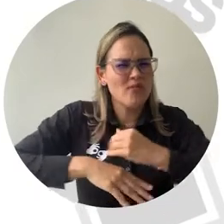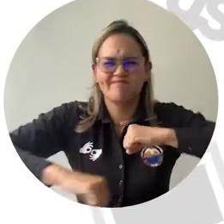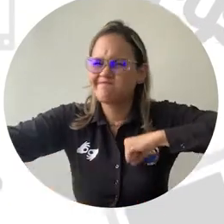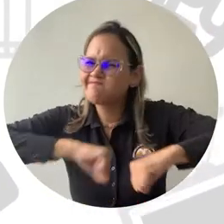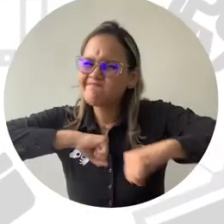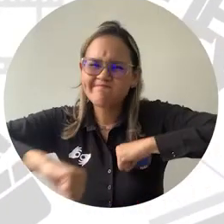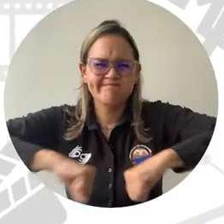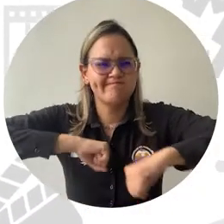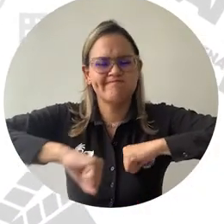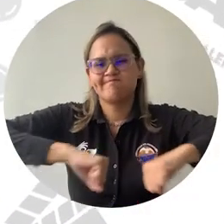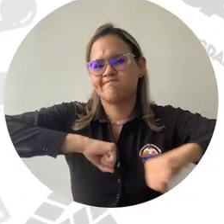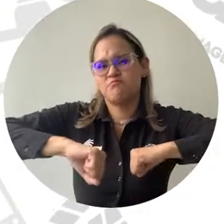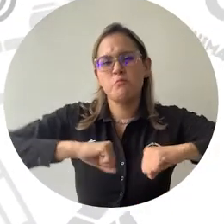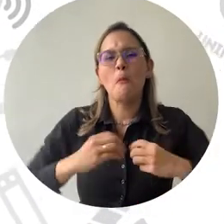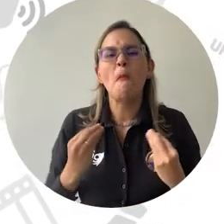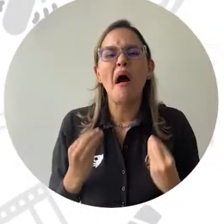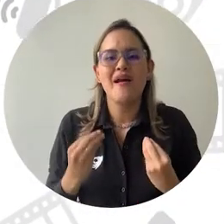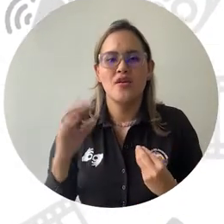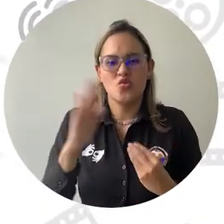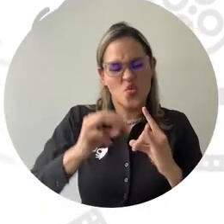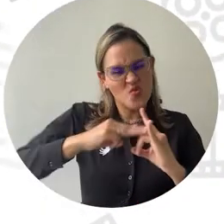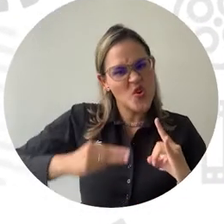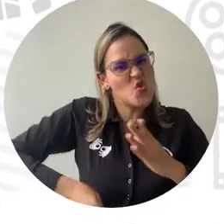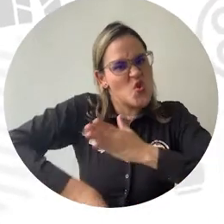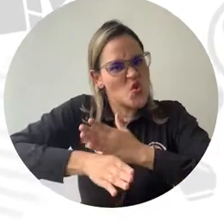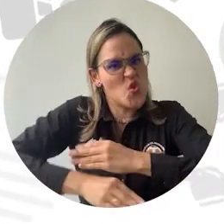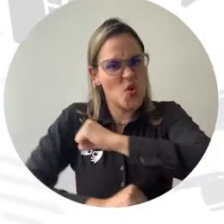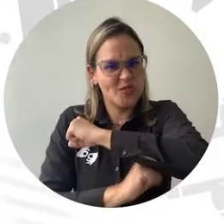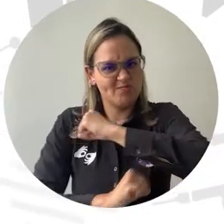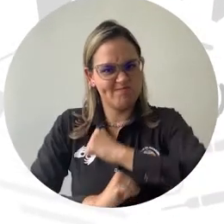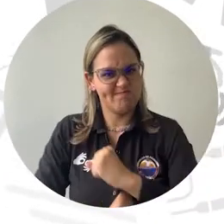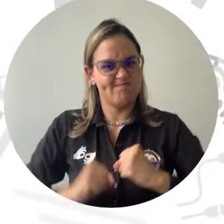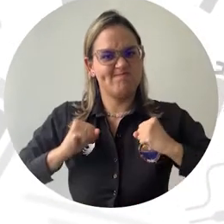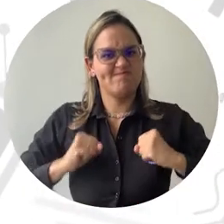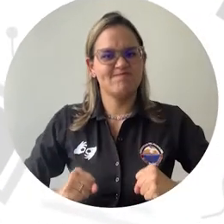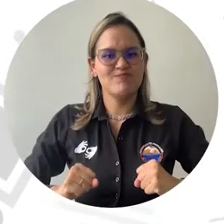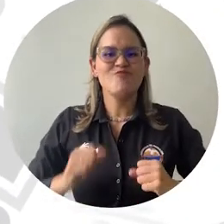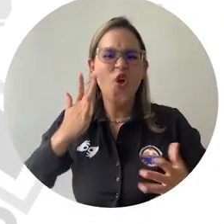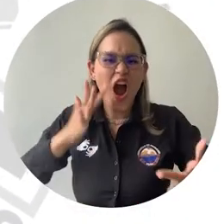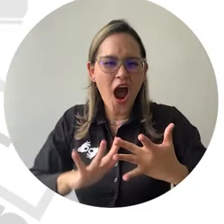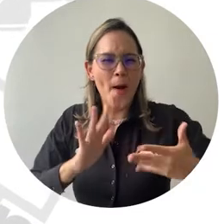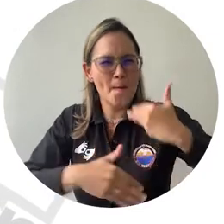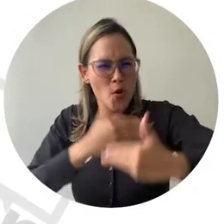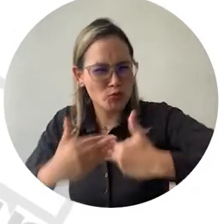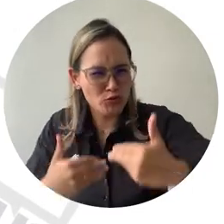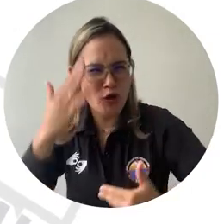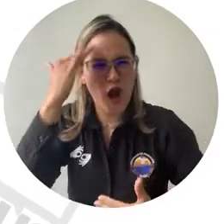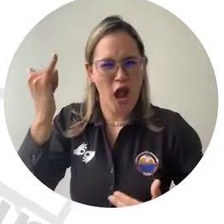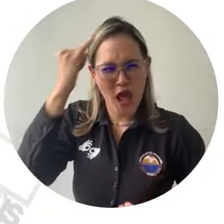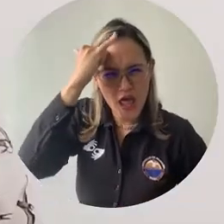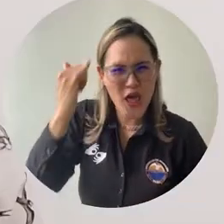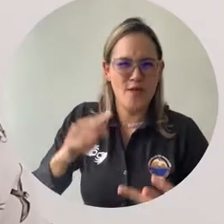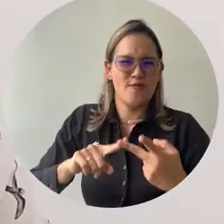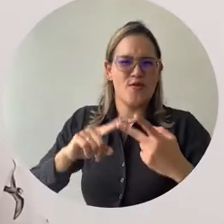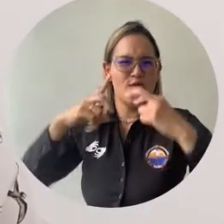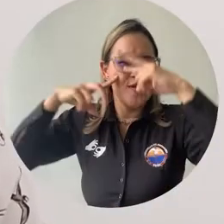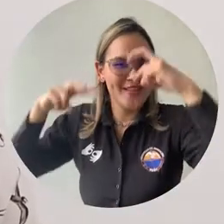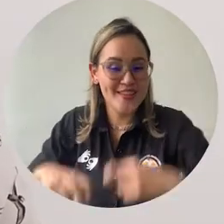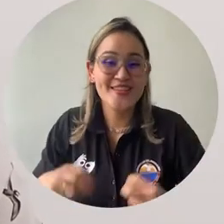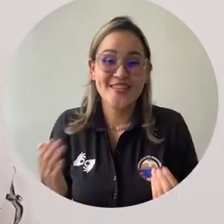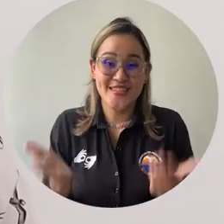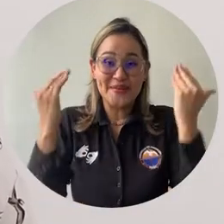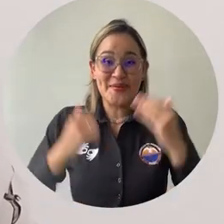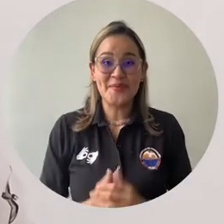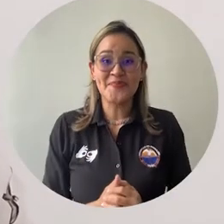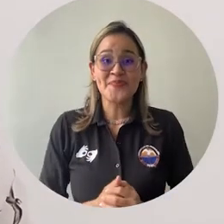crear, construir y construir una universidad que se vaya fortaleciendo día a día en todos sus procesos académicos investigativos. Saber que